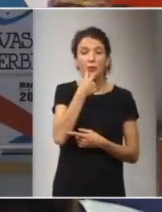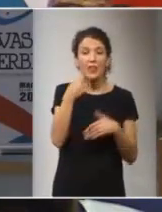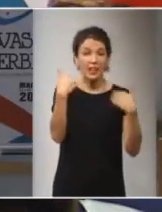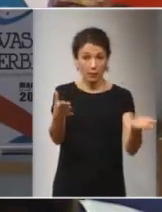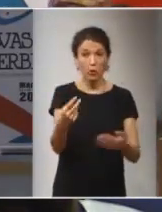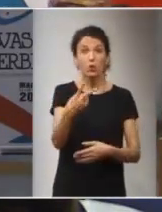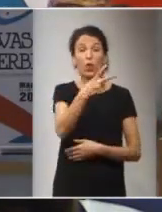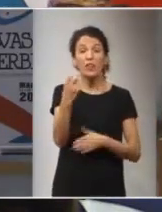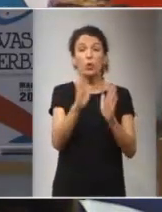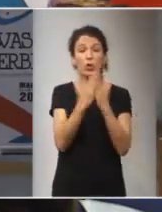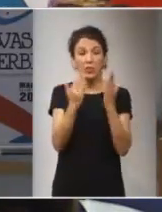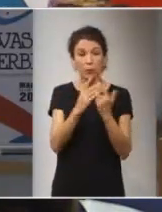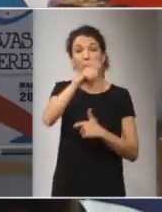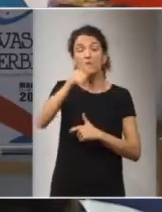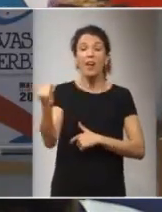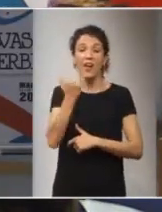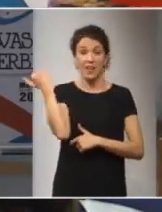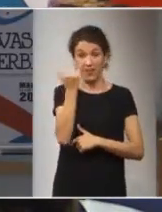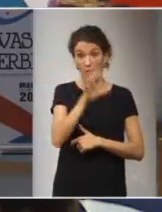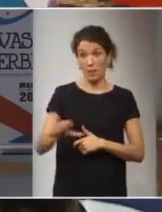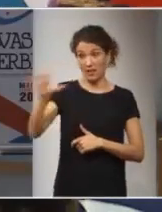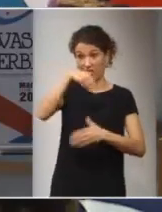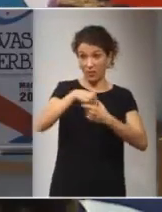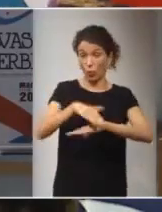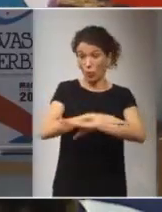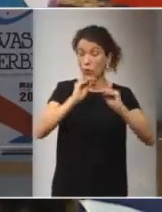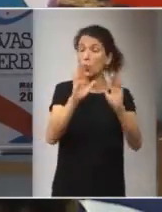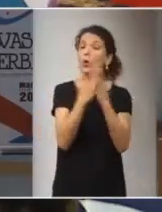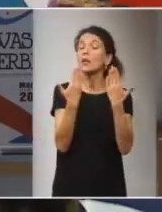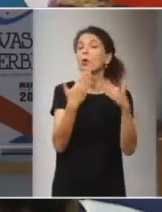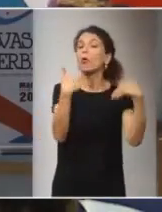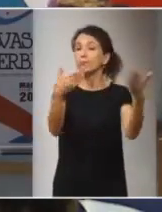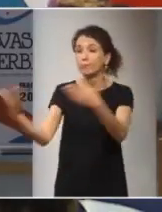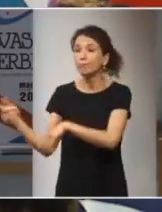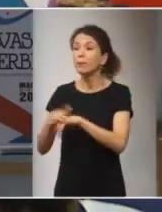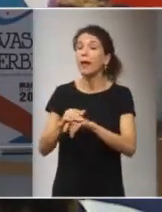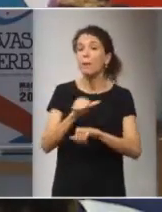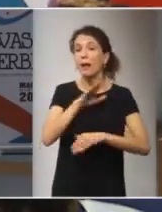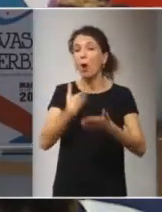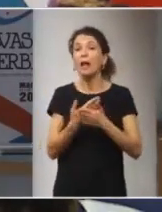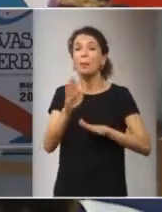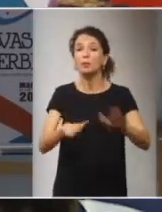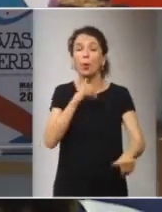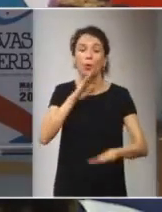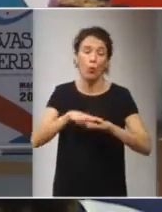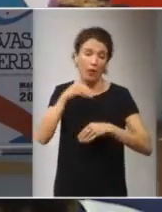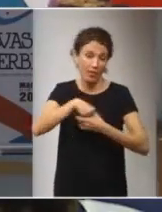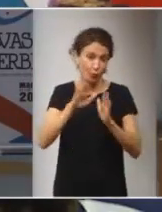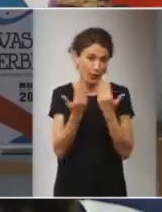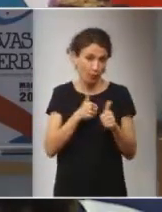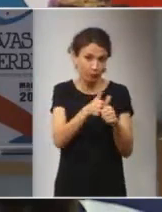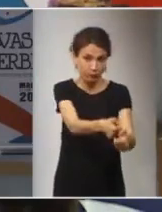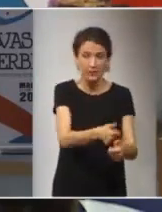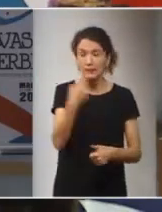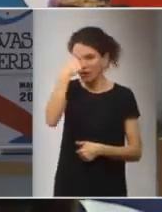200 libros a los 200 jefes de Estado de cada país y nos sentamos a esperar que cumplan con los pasos que proponemos en el libro bueno